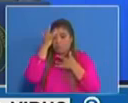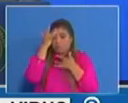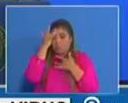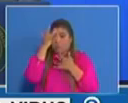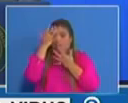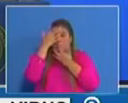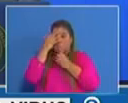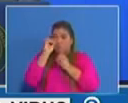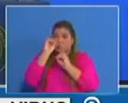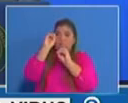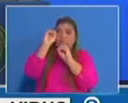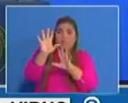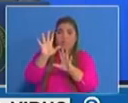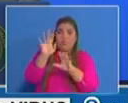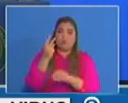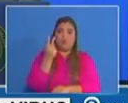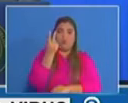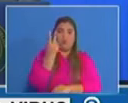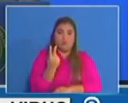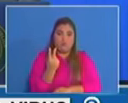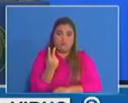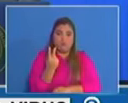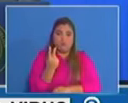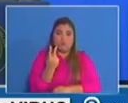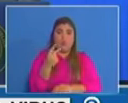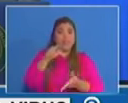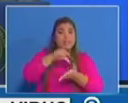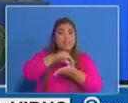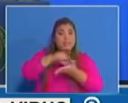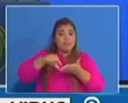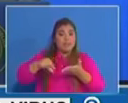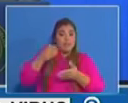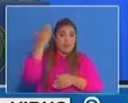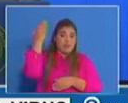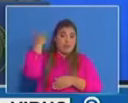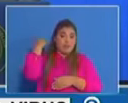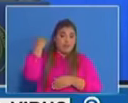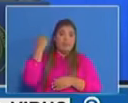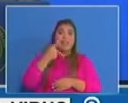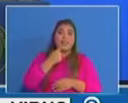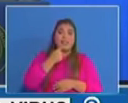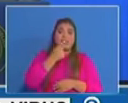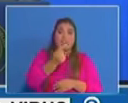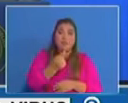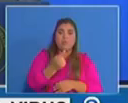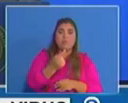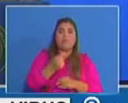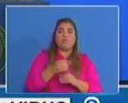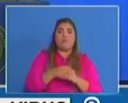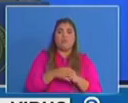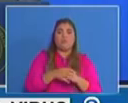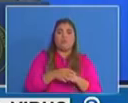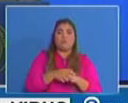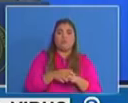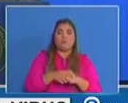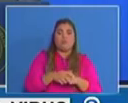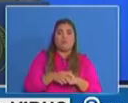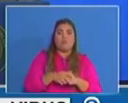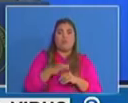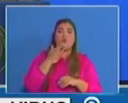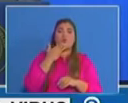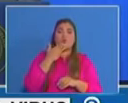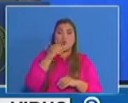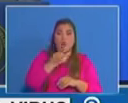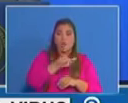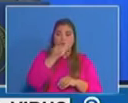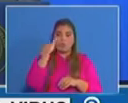La semana pasada hablábamos de que habíamos alcanzado el nivel de supresión que es lo que aparece aquí resaltado en azul que